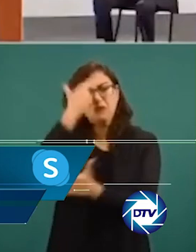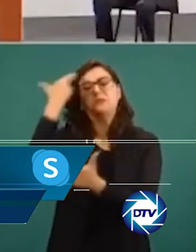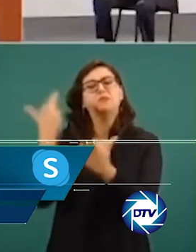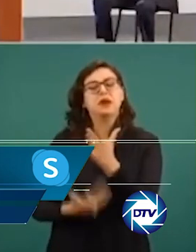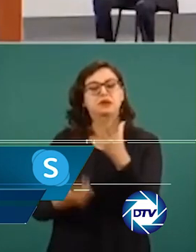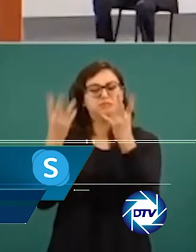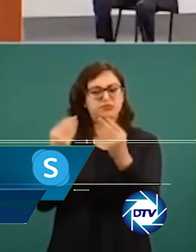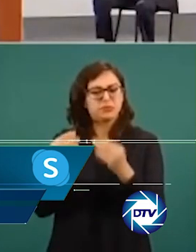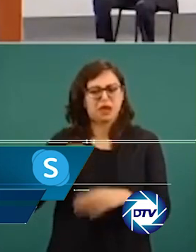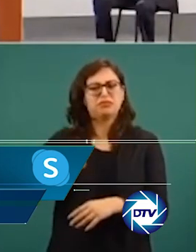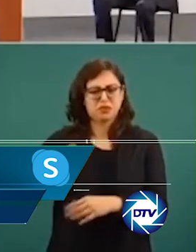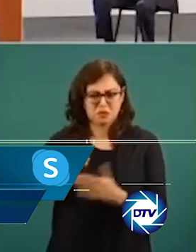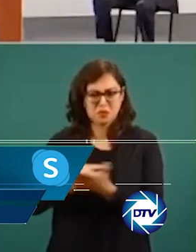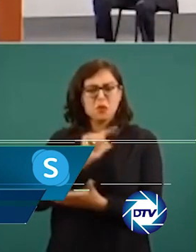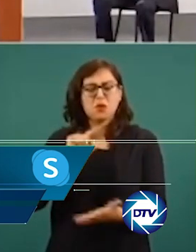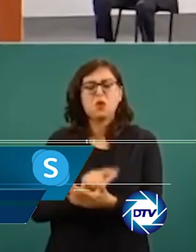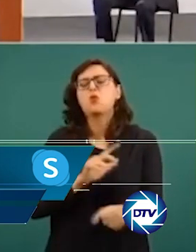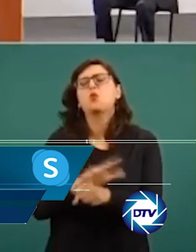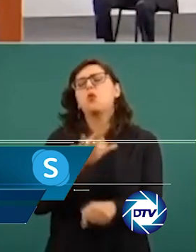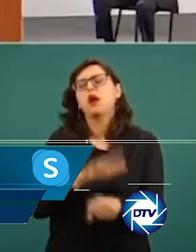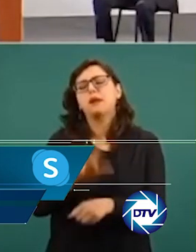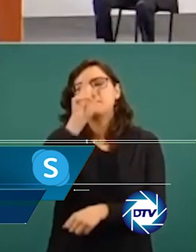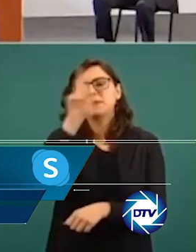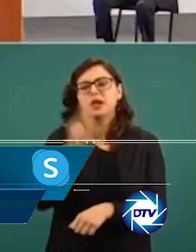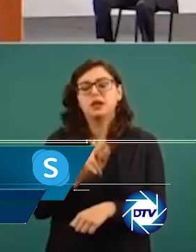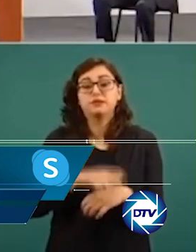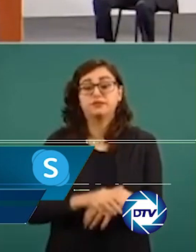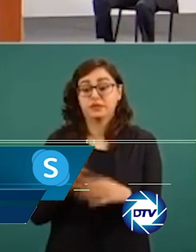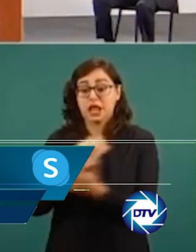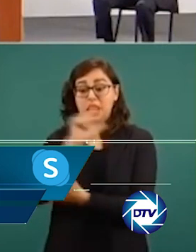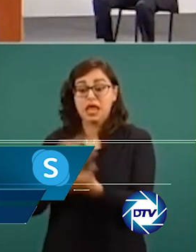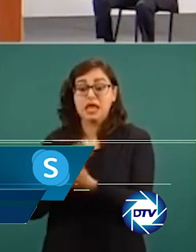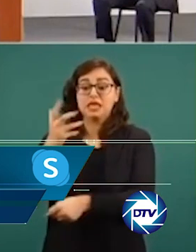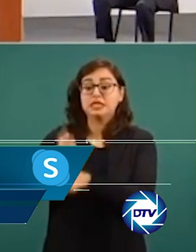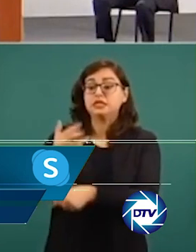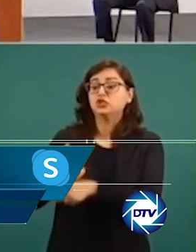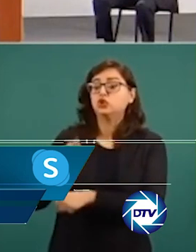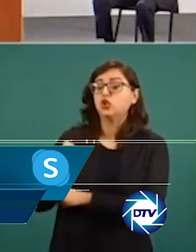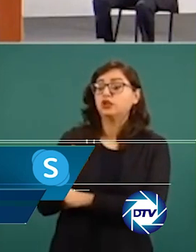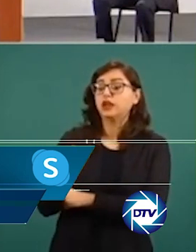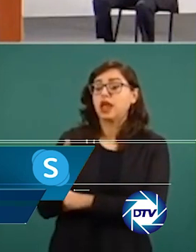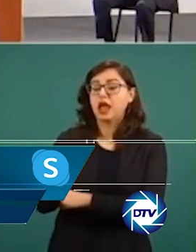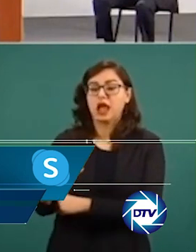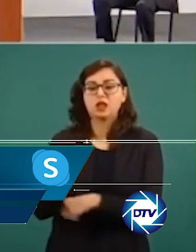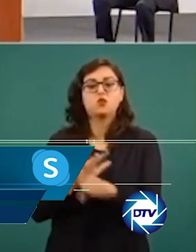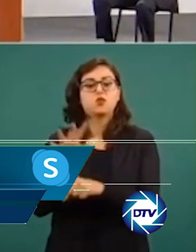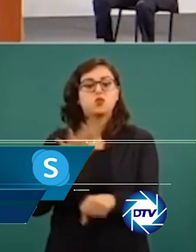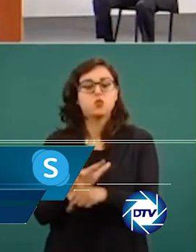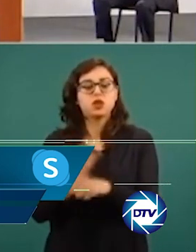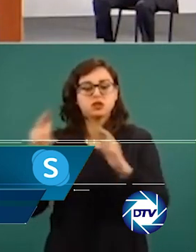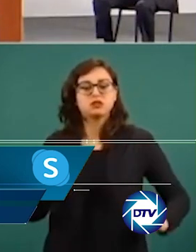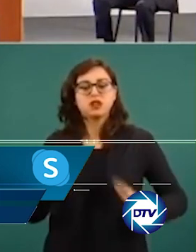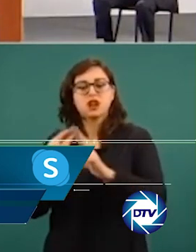pausa realmente preocupa en toda España, ya que según la Cámara Española de Comercio, el pasado año, las empresas